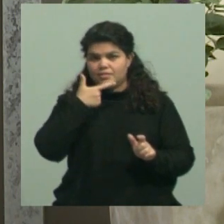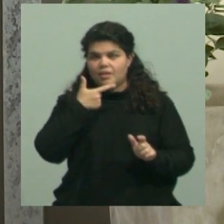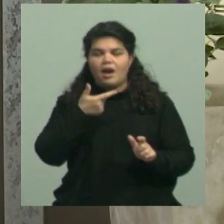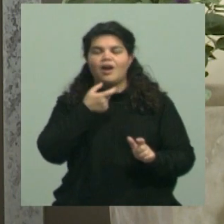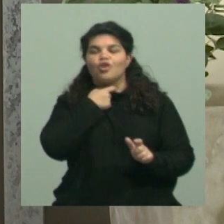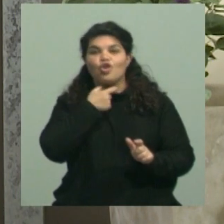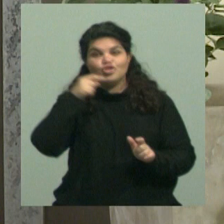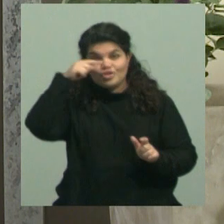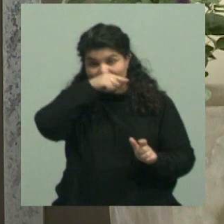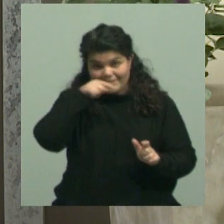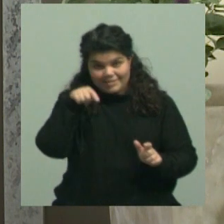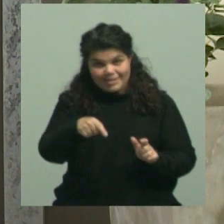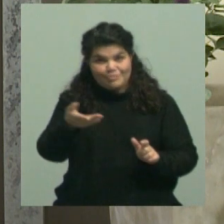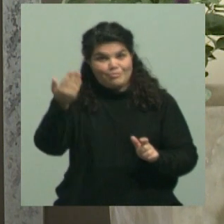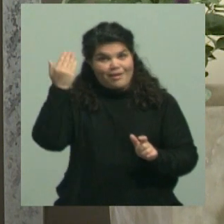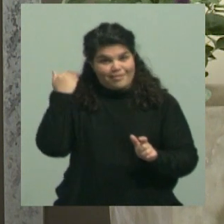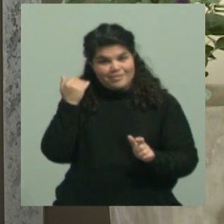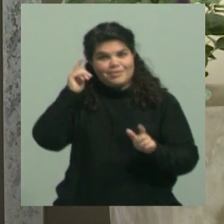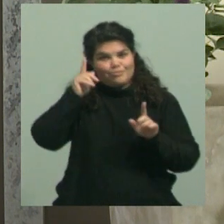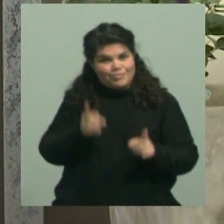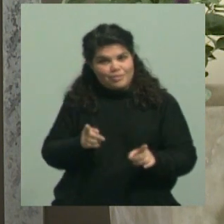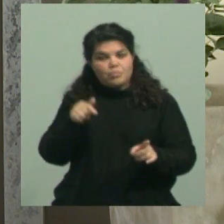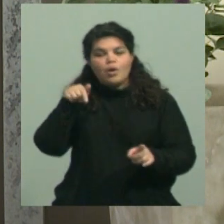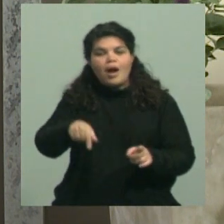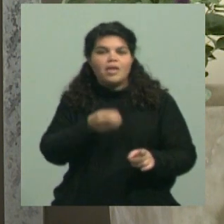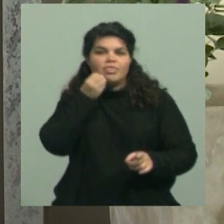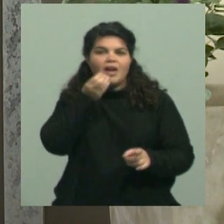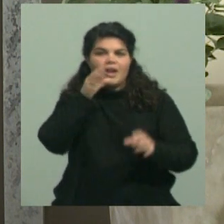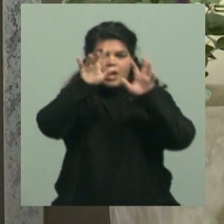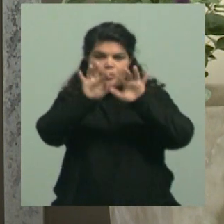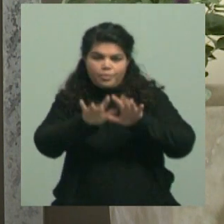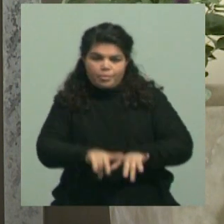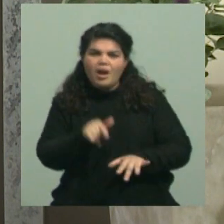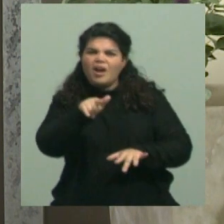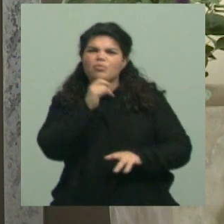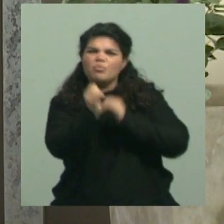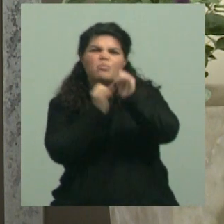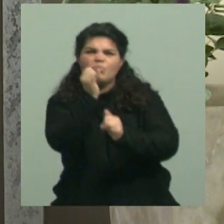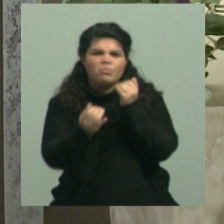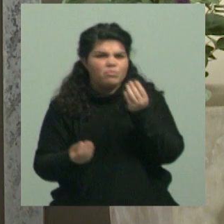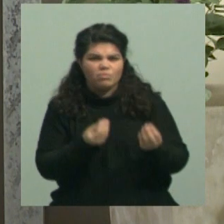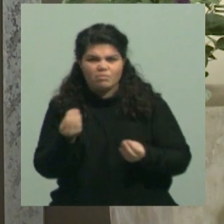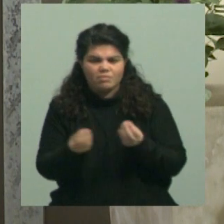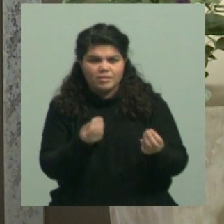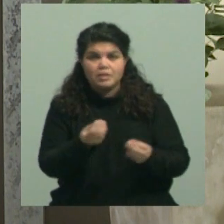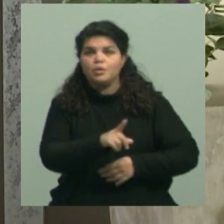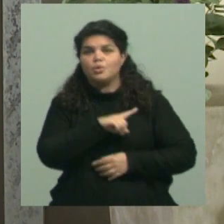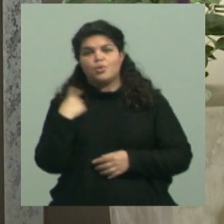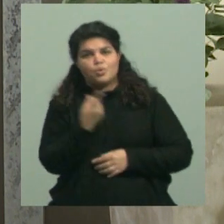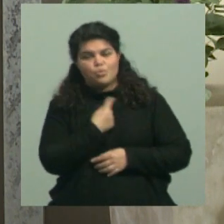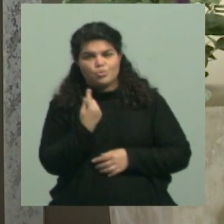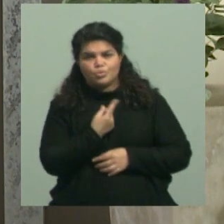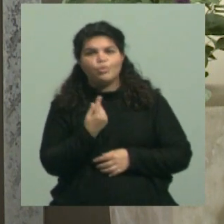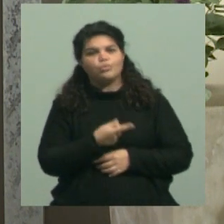el mismo CIN, por supuesto en esta declaración, lo que dice es que acompañamos este